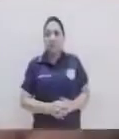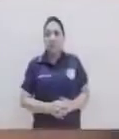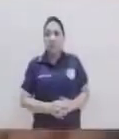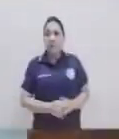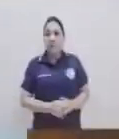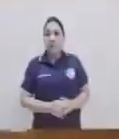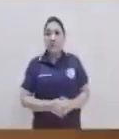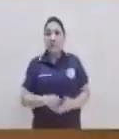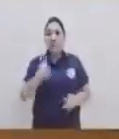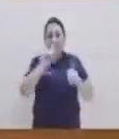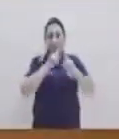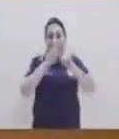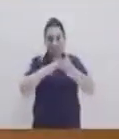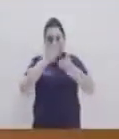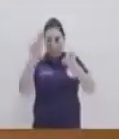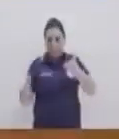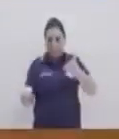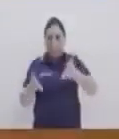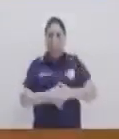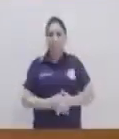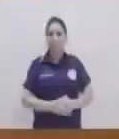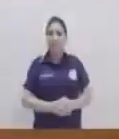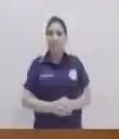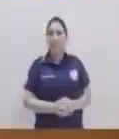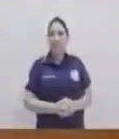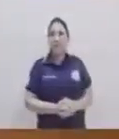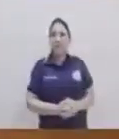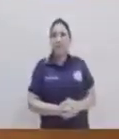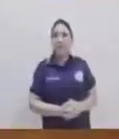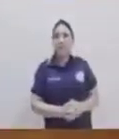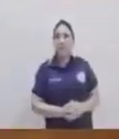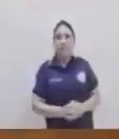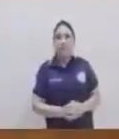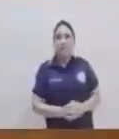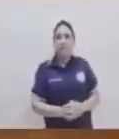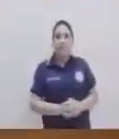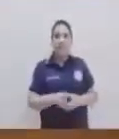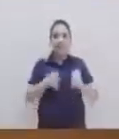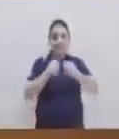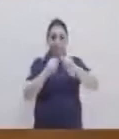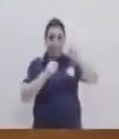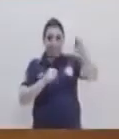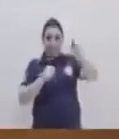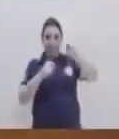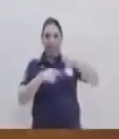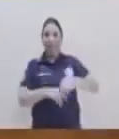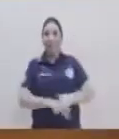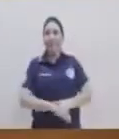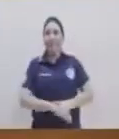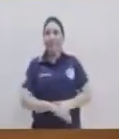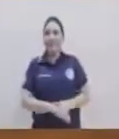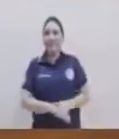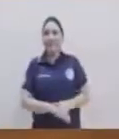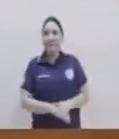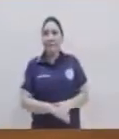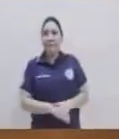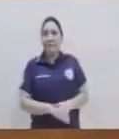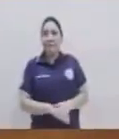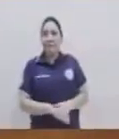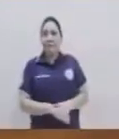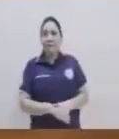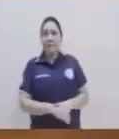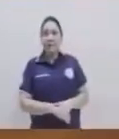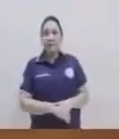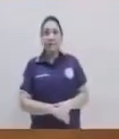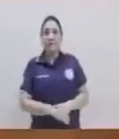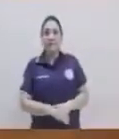Vamos a desdoblar nuestra hoja. Y vamos a marcar nuestro doblez con nuestro marcador. Cada doblez que